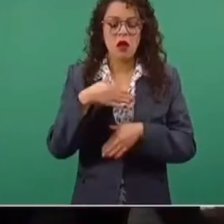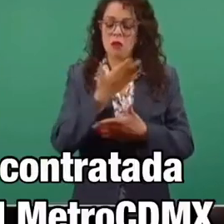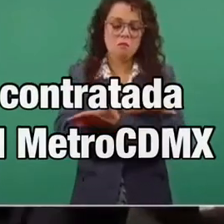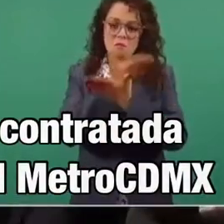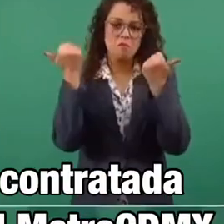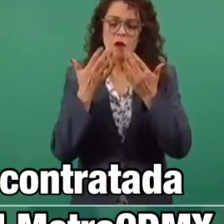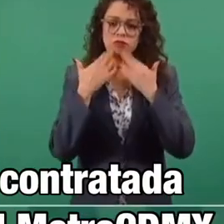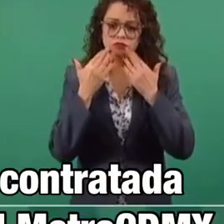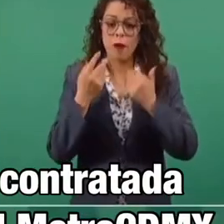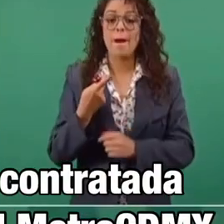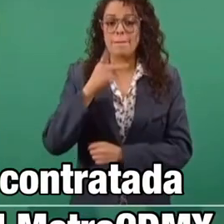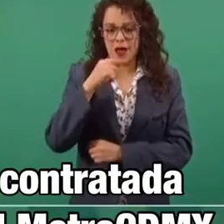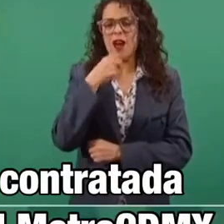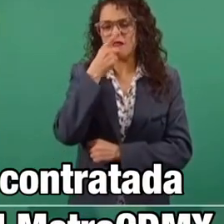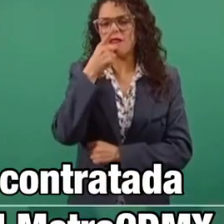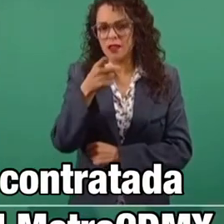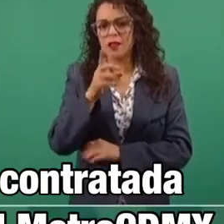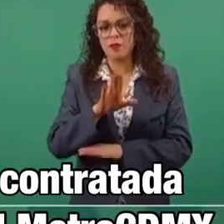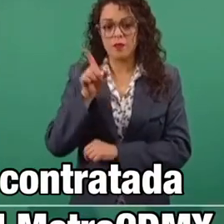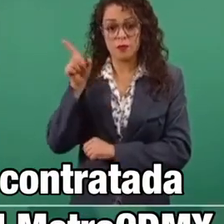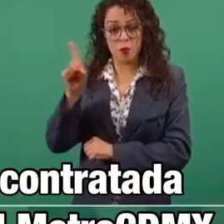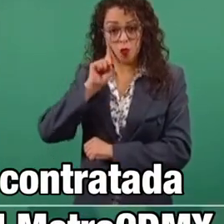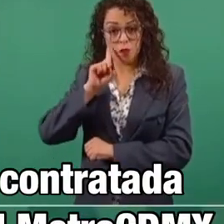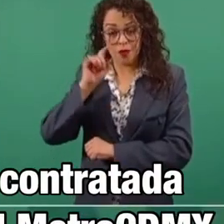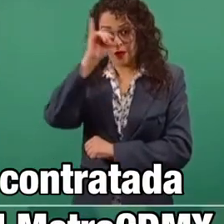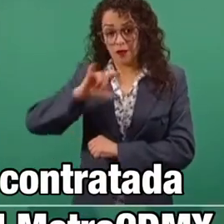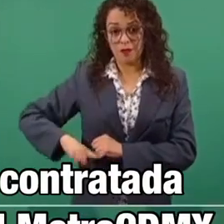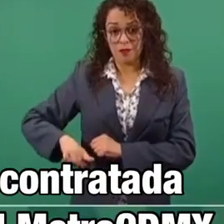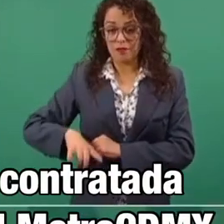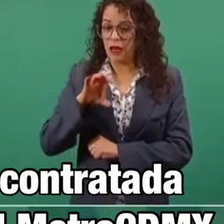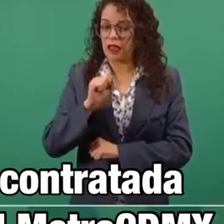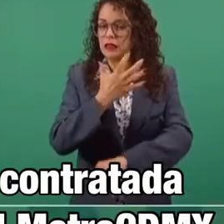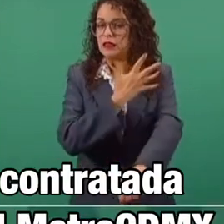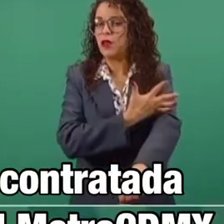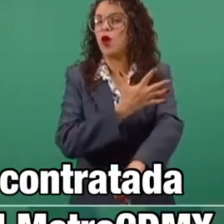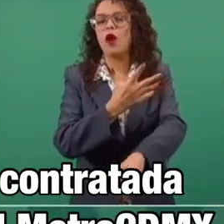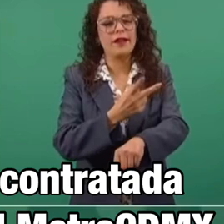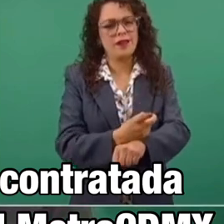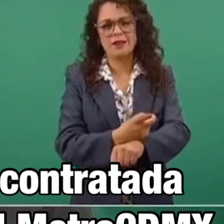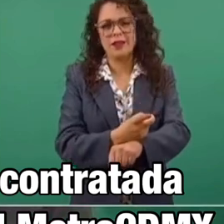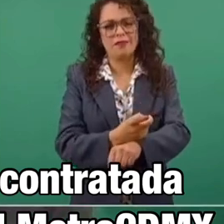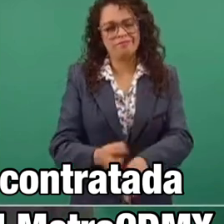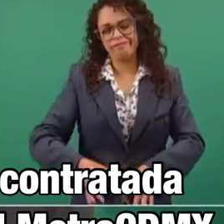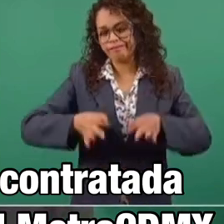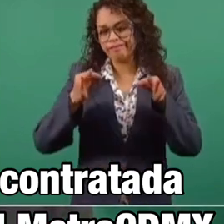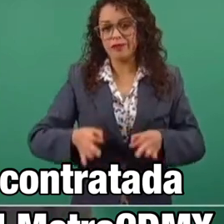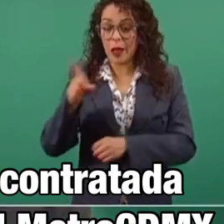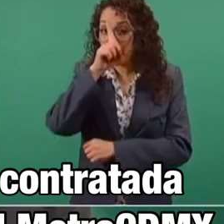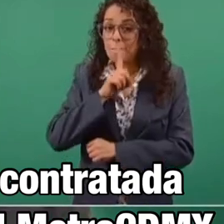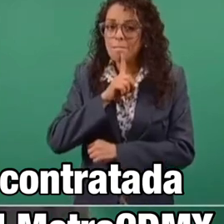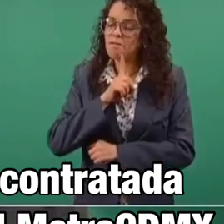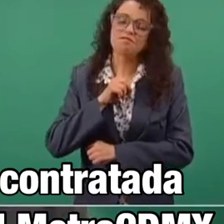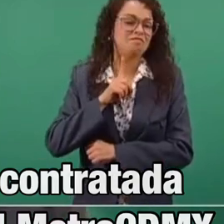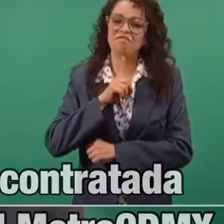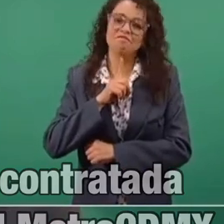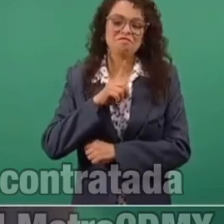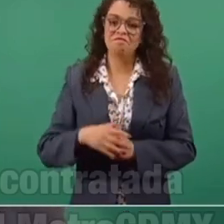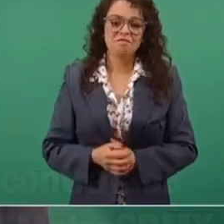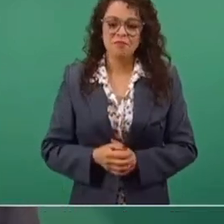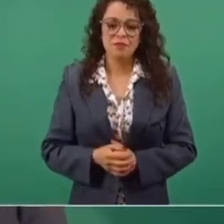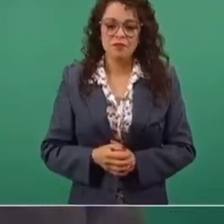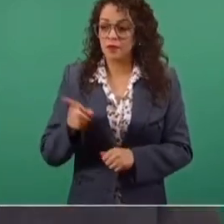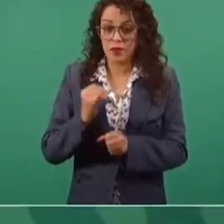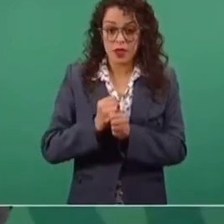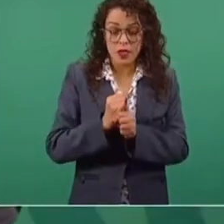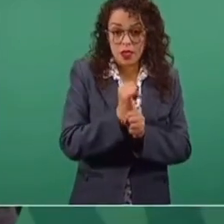Lo que sí le puedo decir es que Claudia Sheinbaum es una gente honesta, incapaz de mentir, y que el